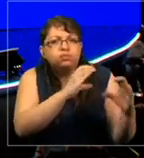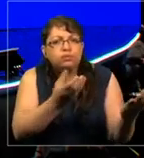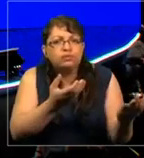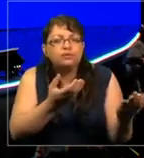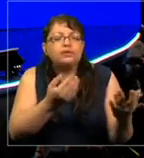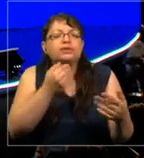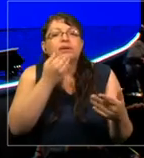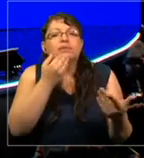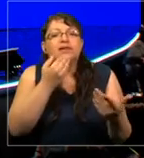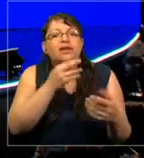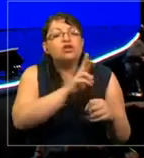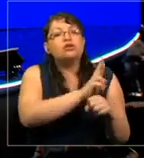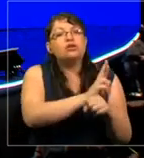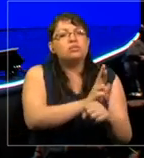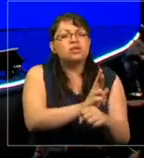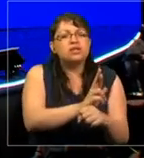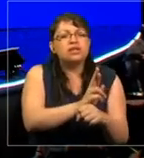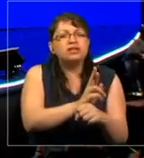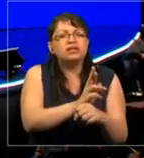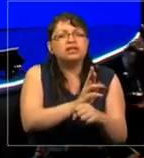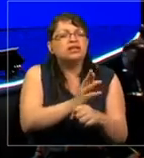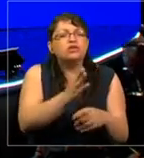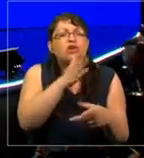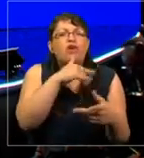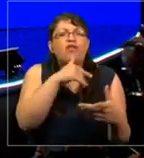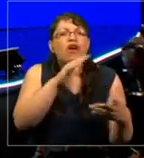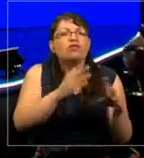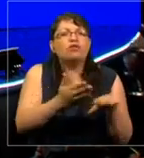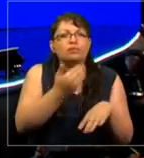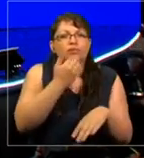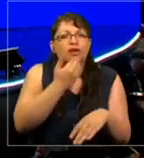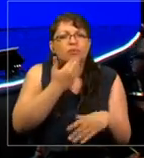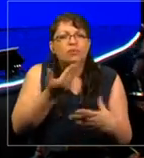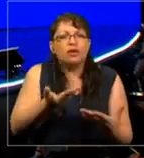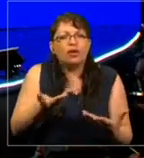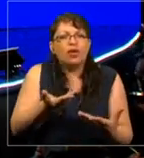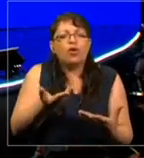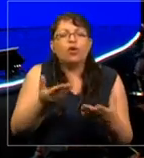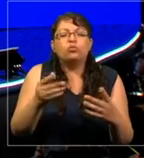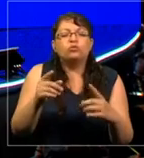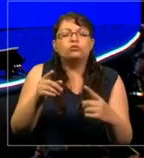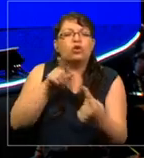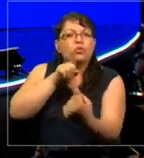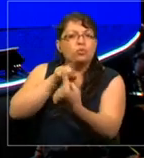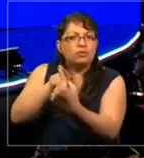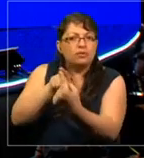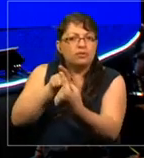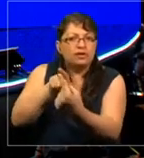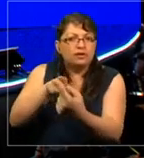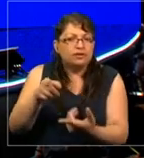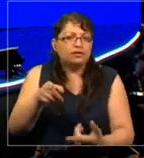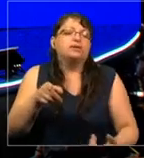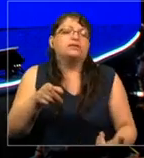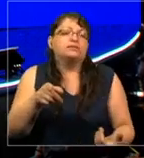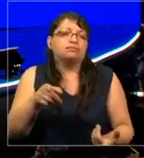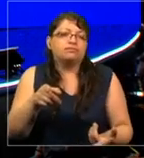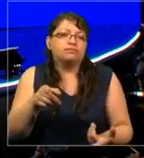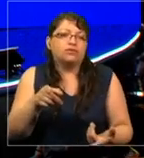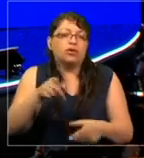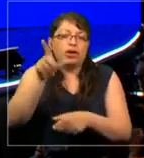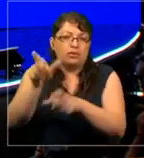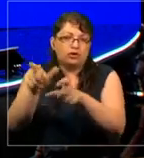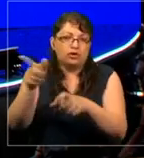los representantes no tenían ningún mecanismo tampoco de conexión con las personas que